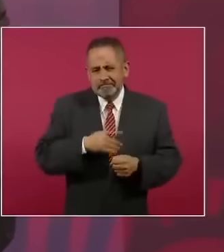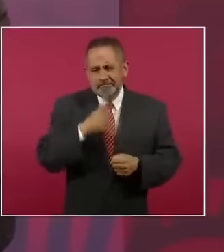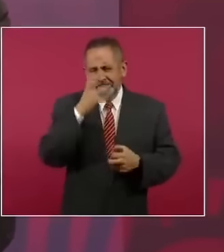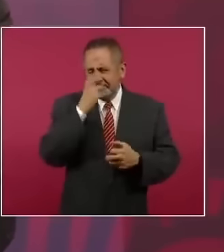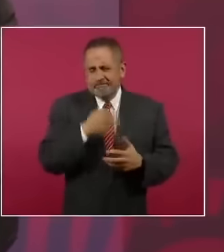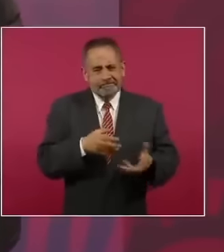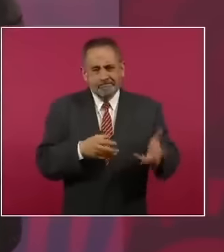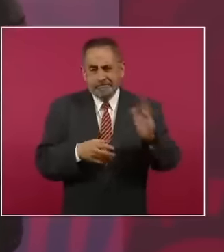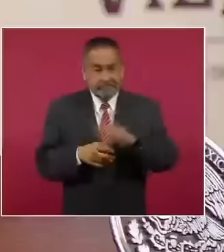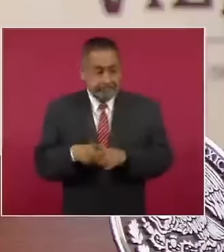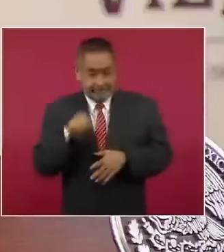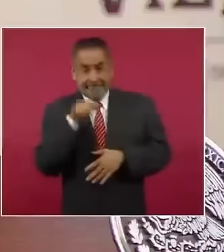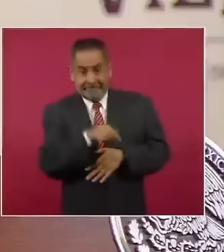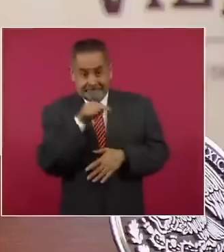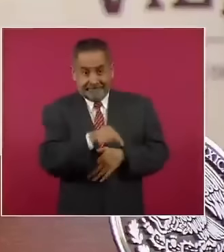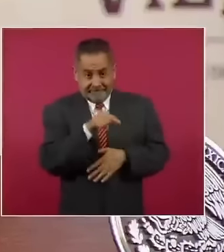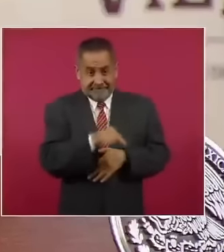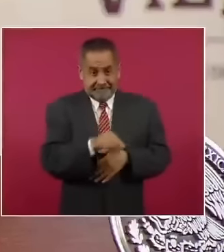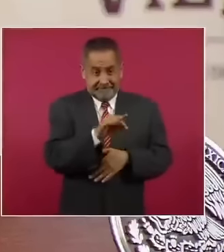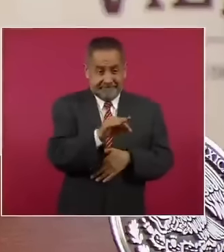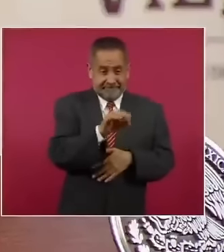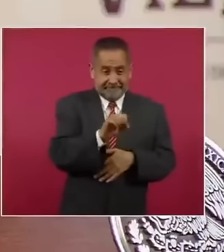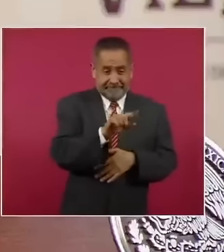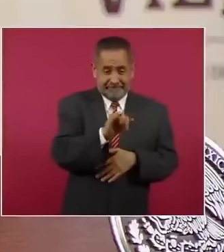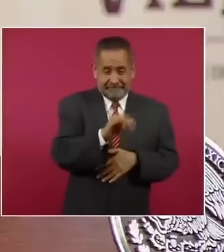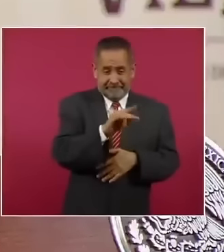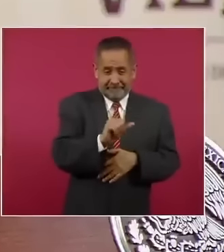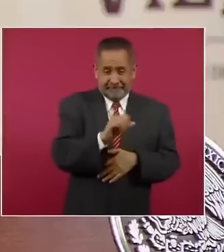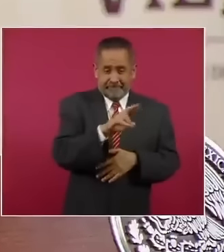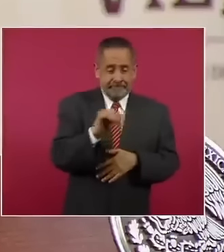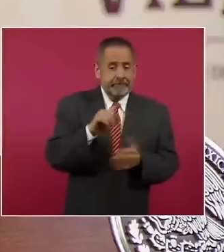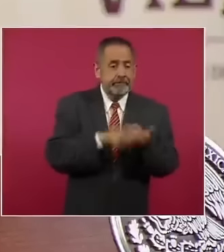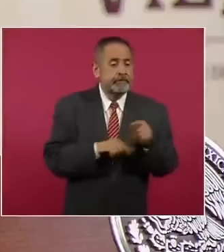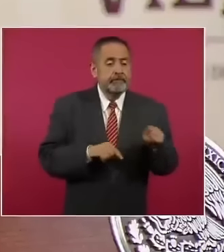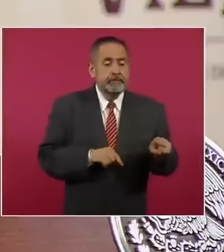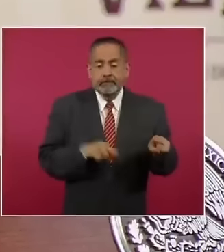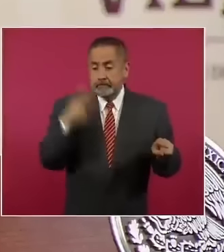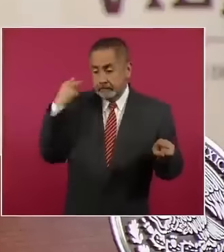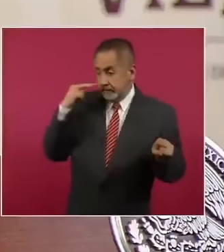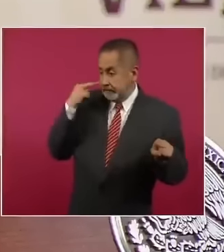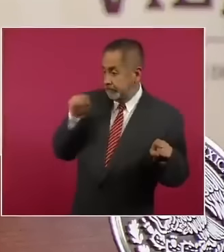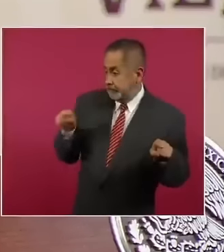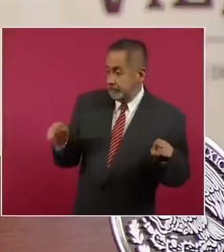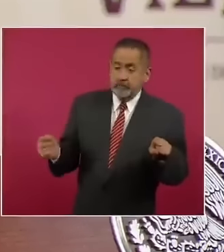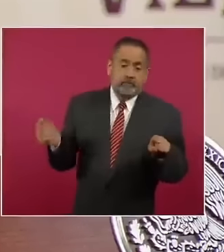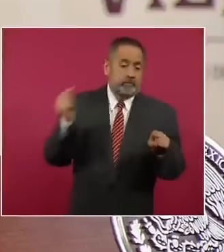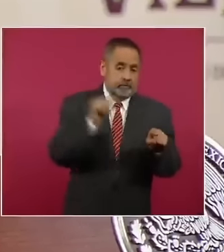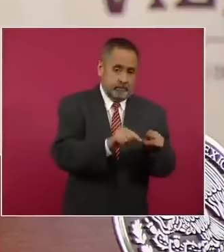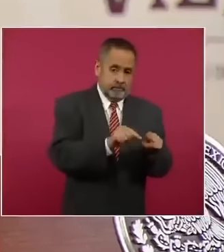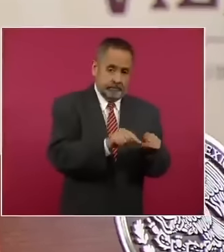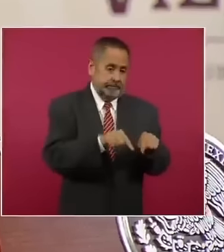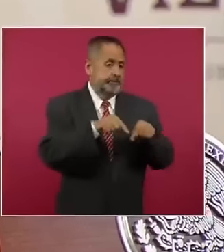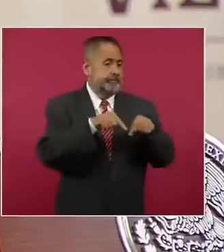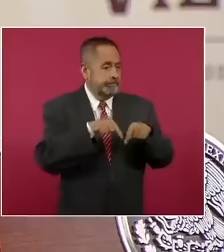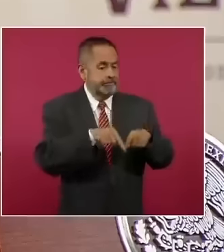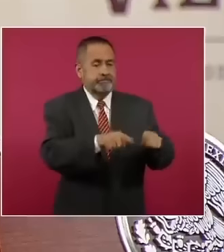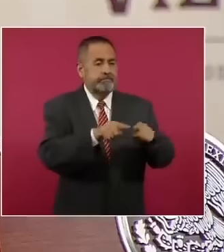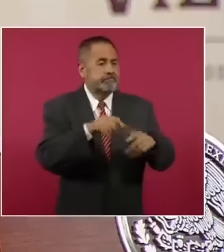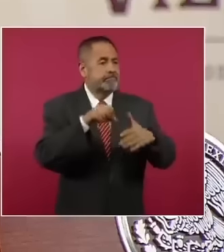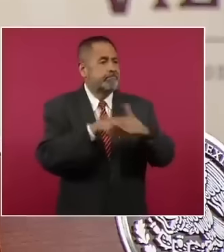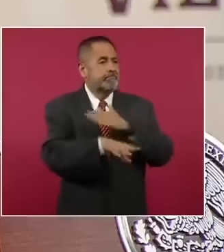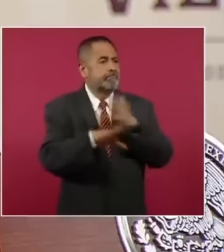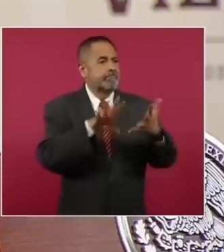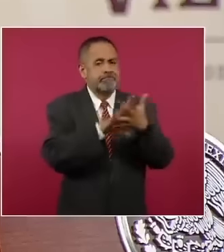por ahí llevaban desde Veracruz a todos los